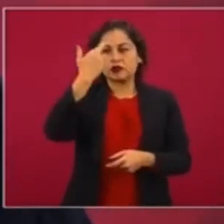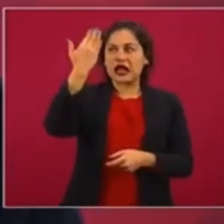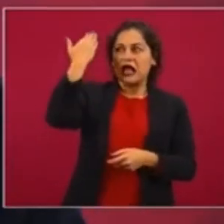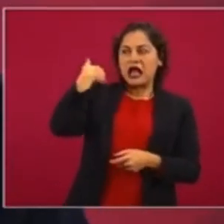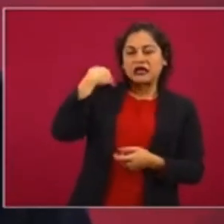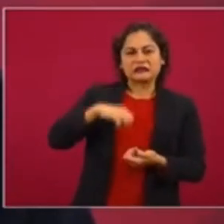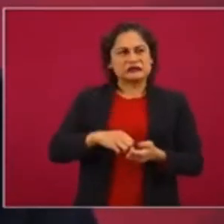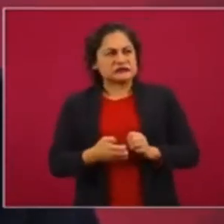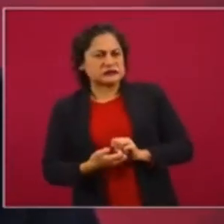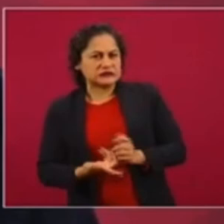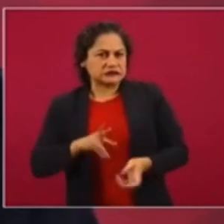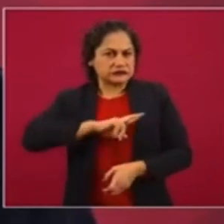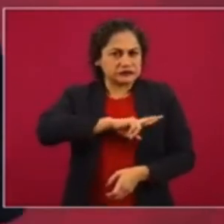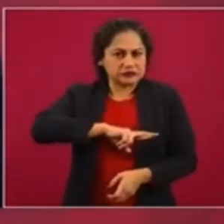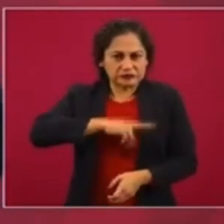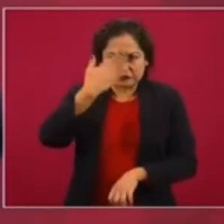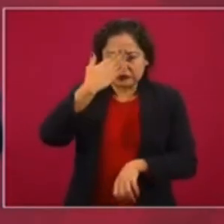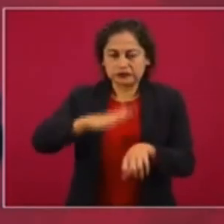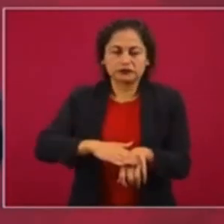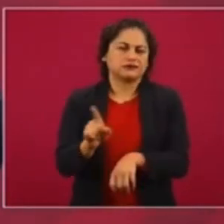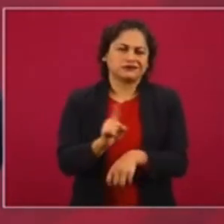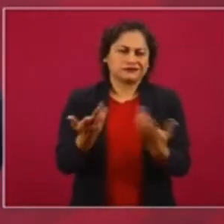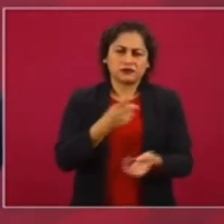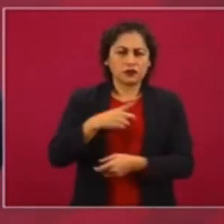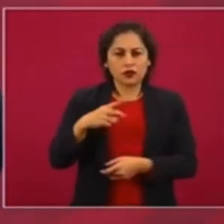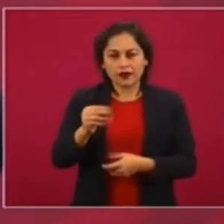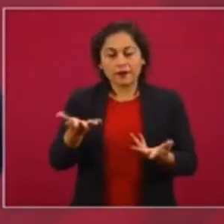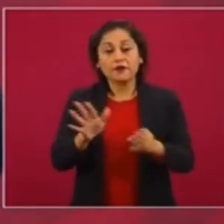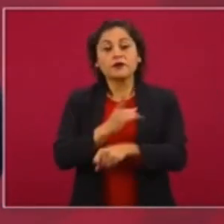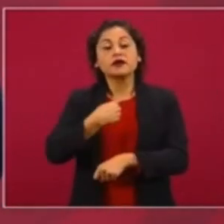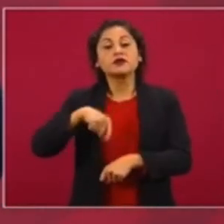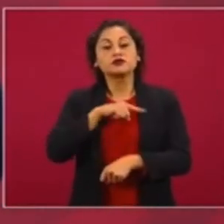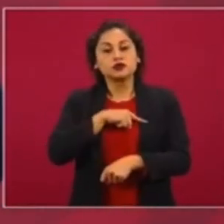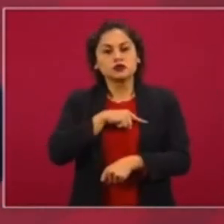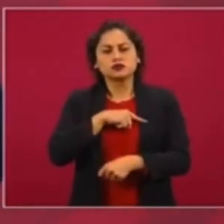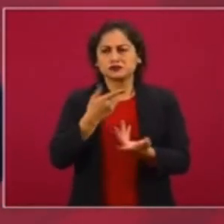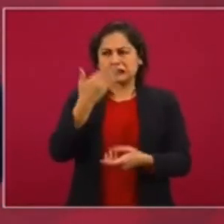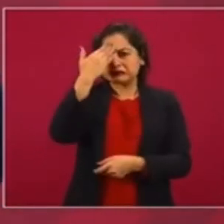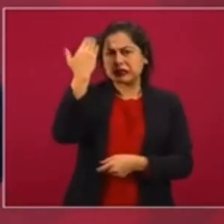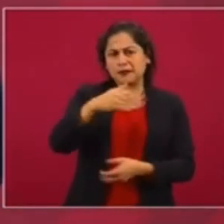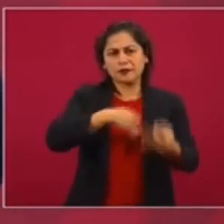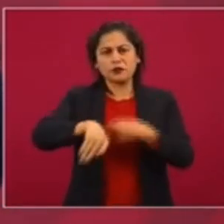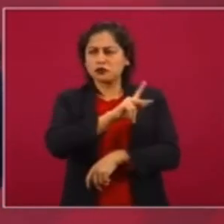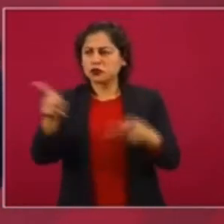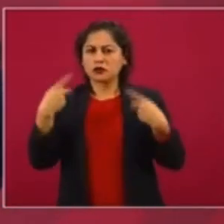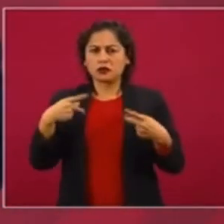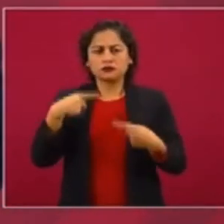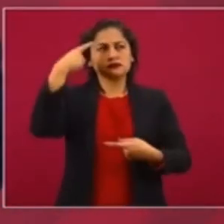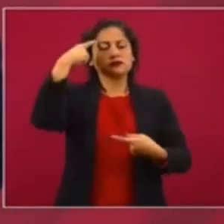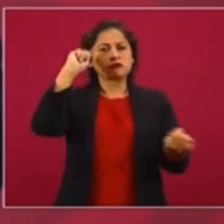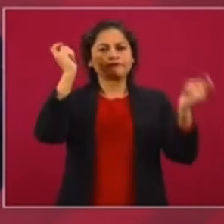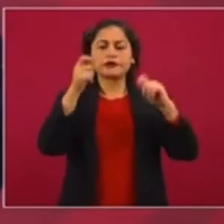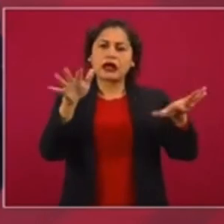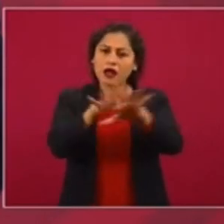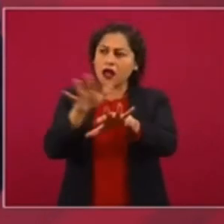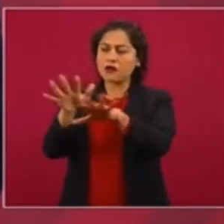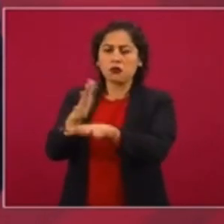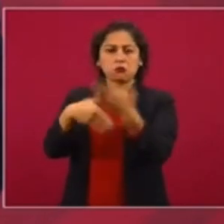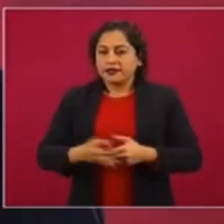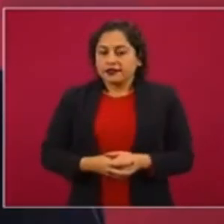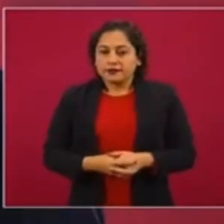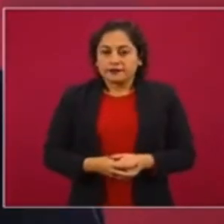tiempos. Tenemos que pensar en que todos cambiamos, todos podemos mejorar.